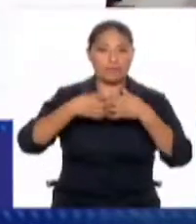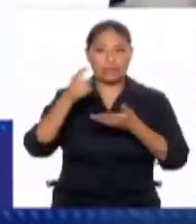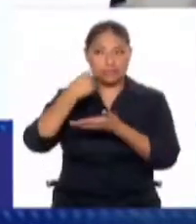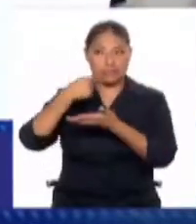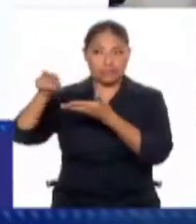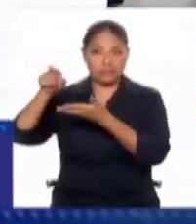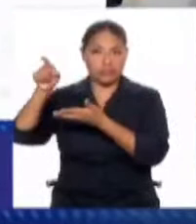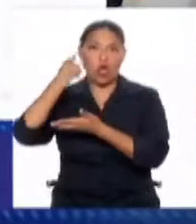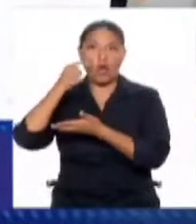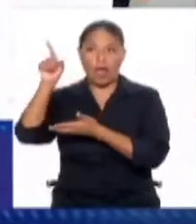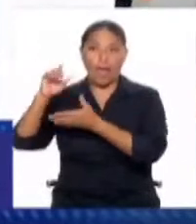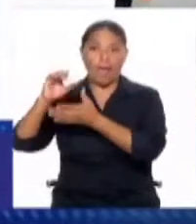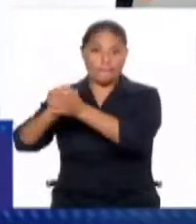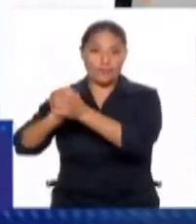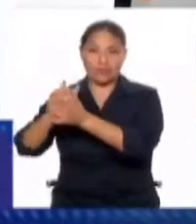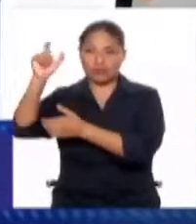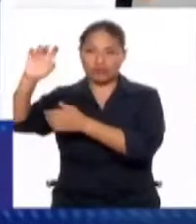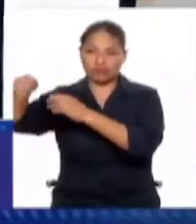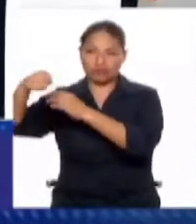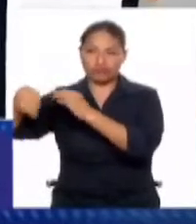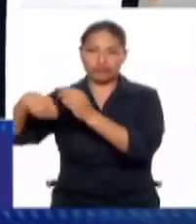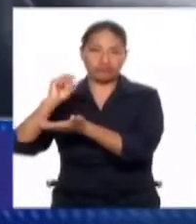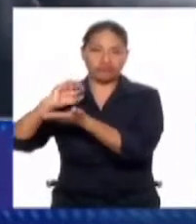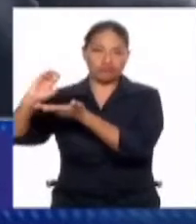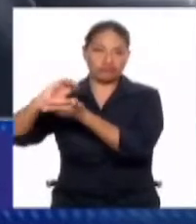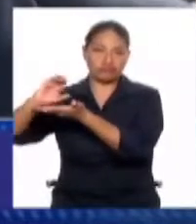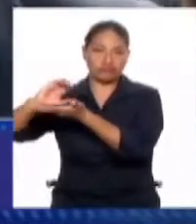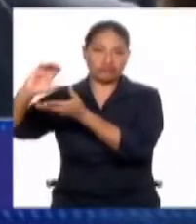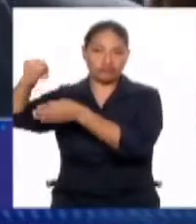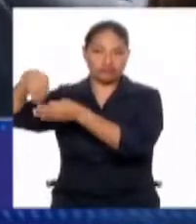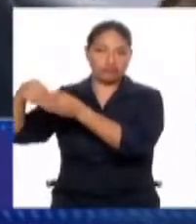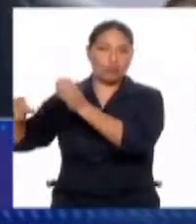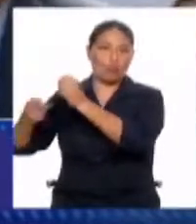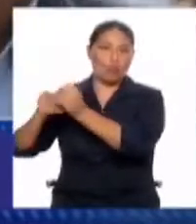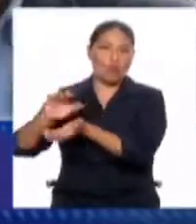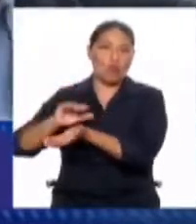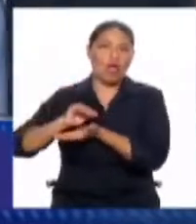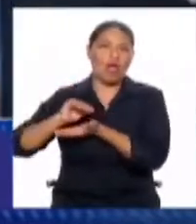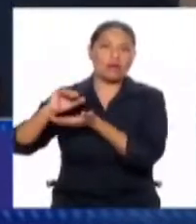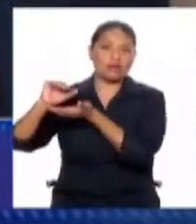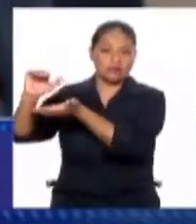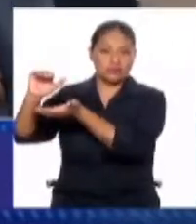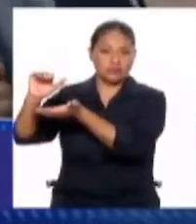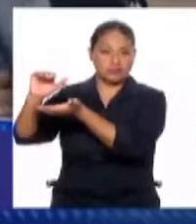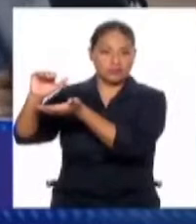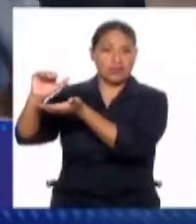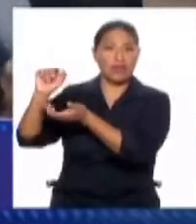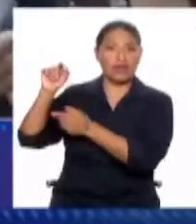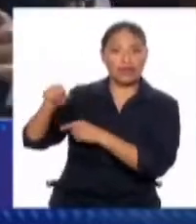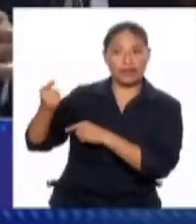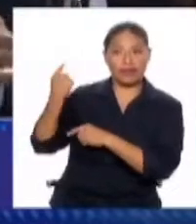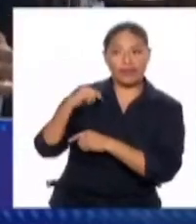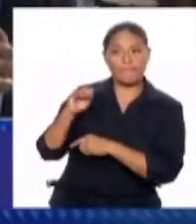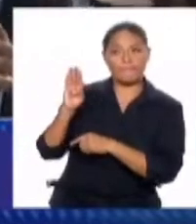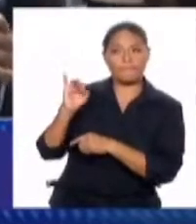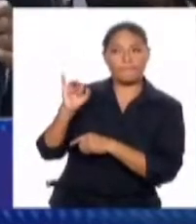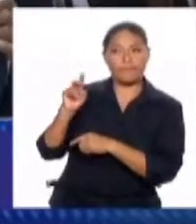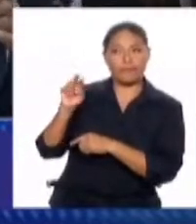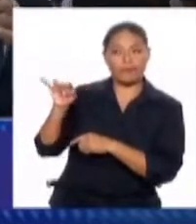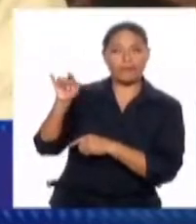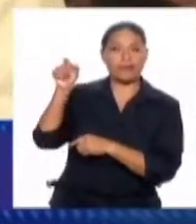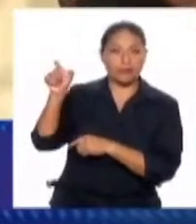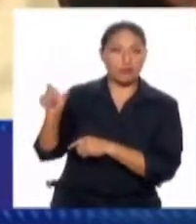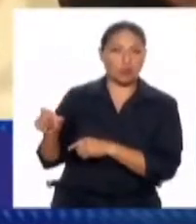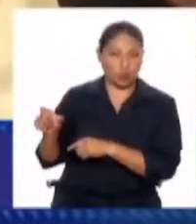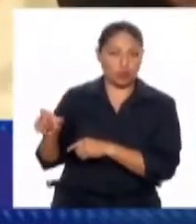Pero lo que el señor Alejandro no contó o quizás no pudo predecir es que el señor Baima, de acuerdo